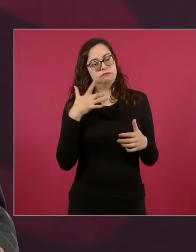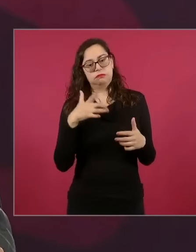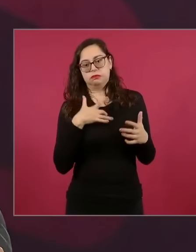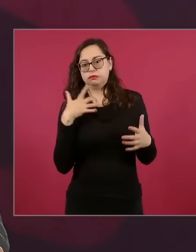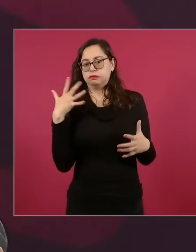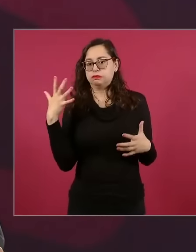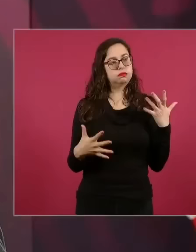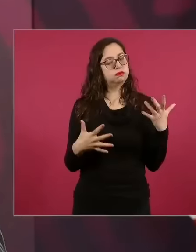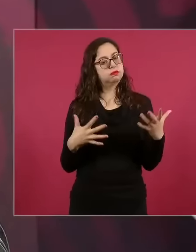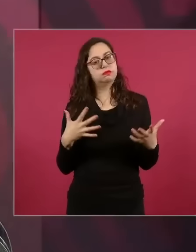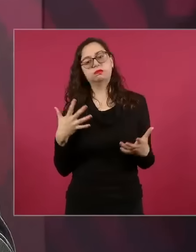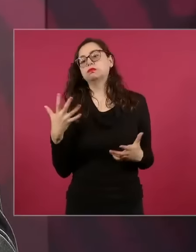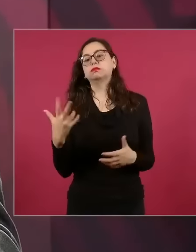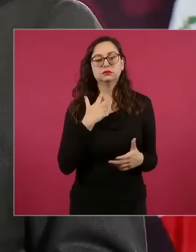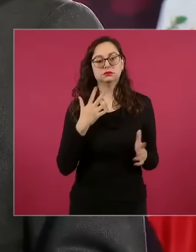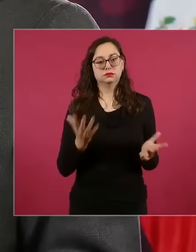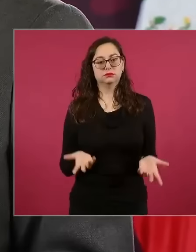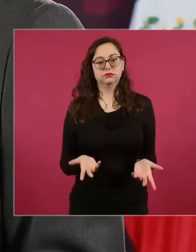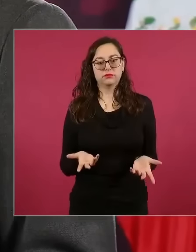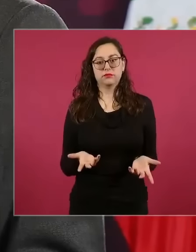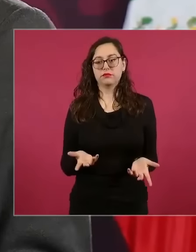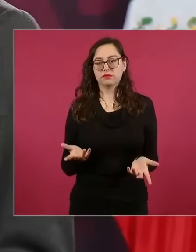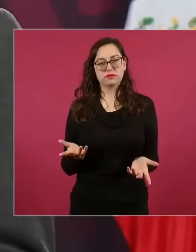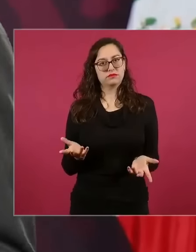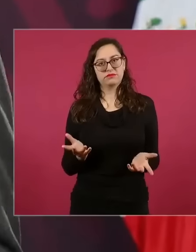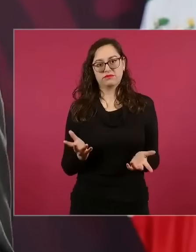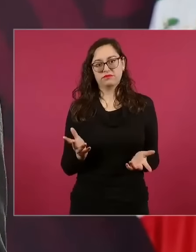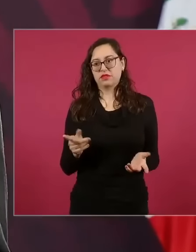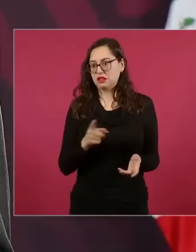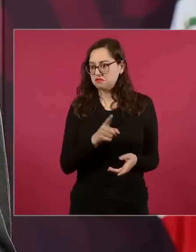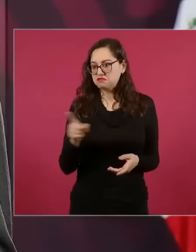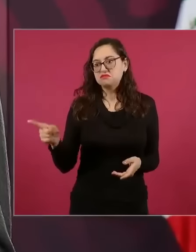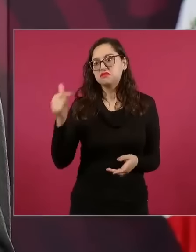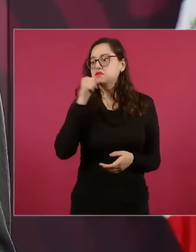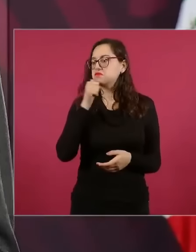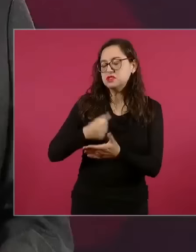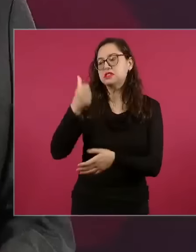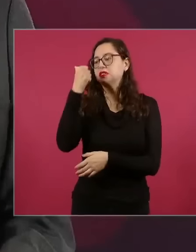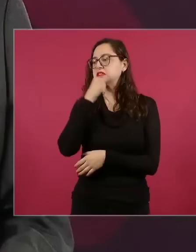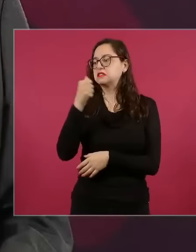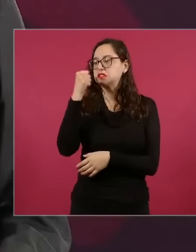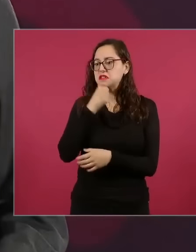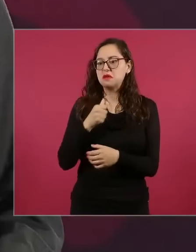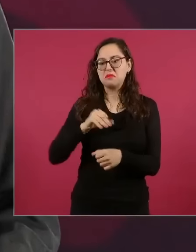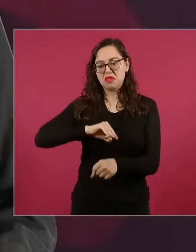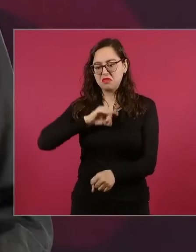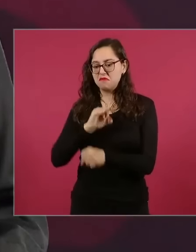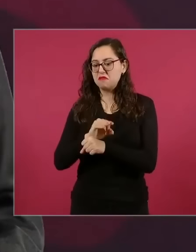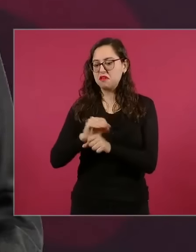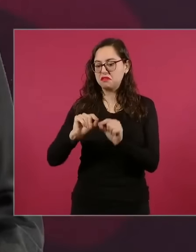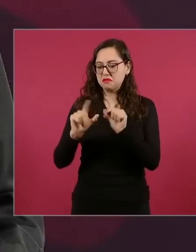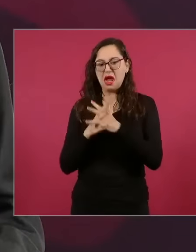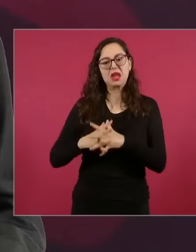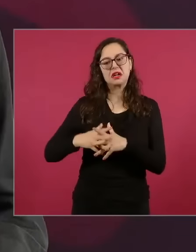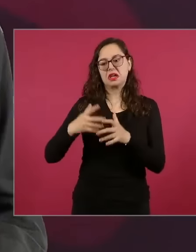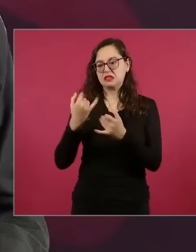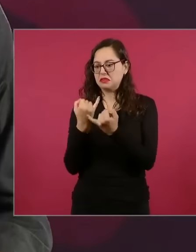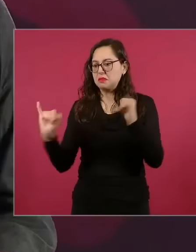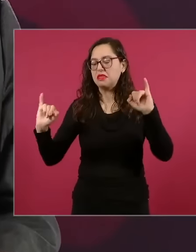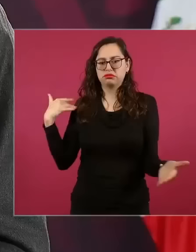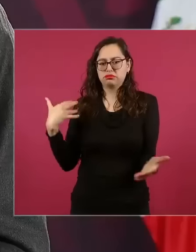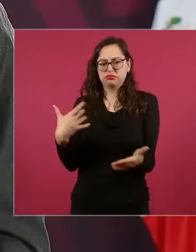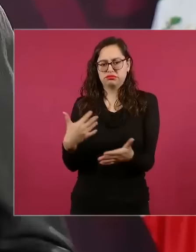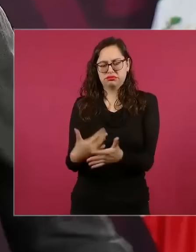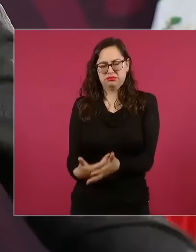que es un pueblo con tradición de lucha por la justicia, por la libertad, por la independencia, por la soberanía, dijo